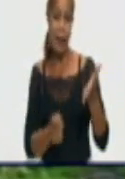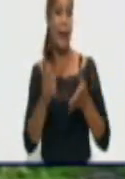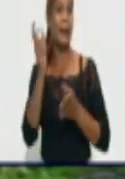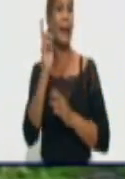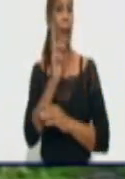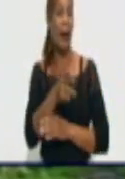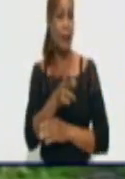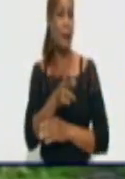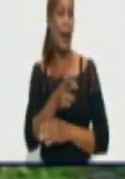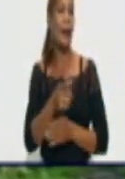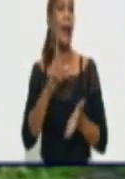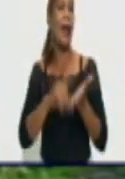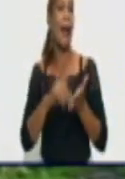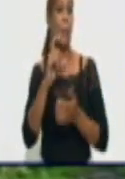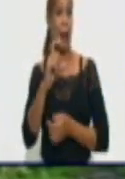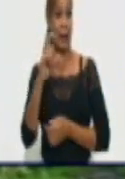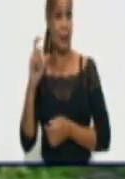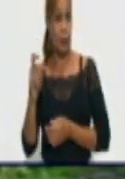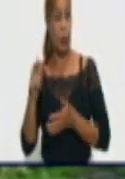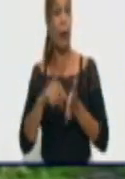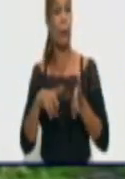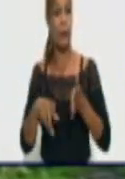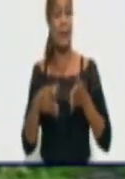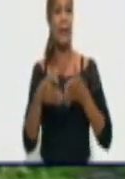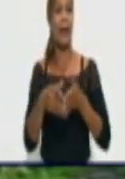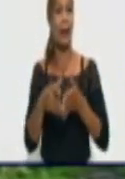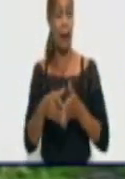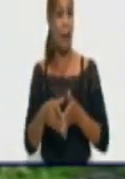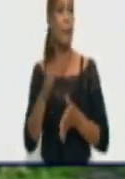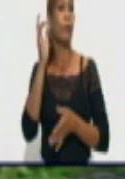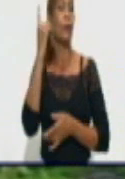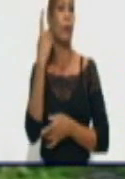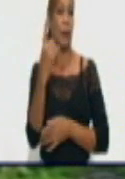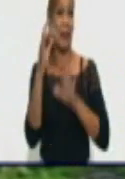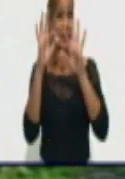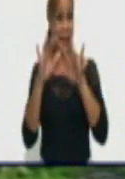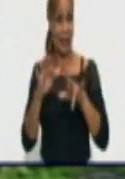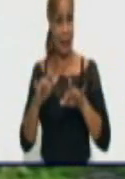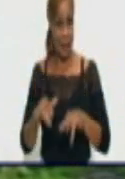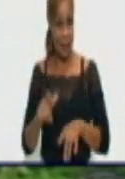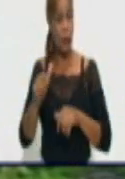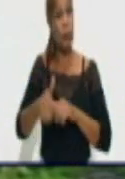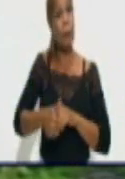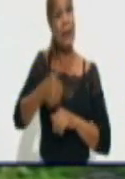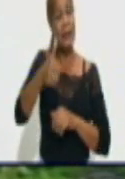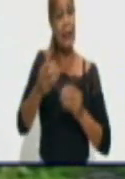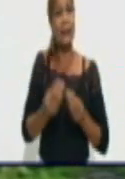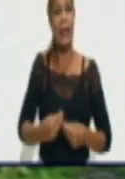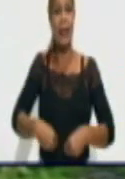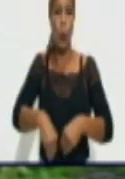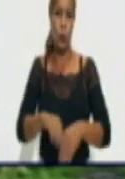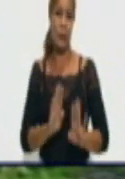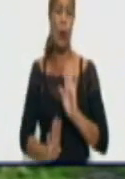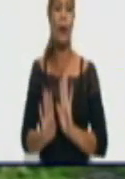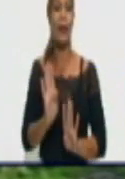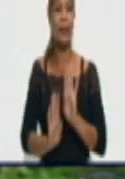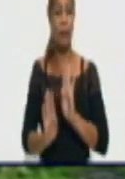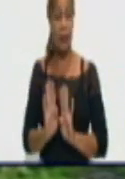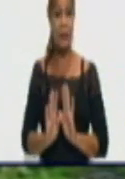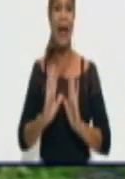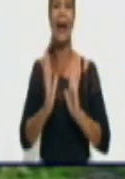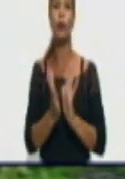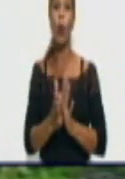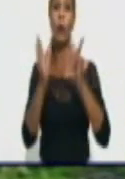del Buró Provincial del Partido en Granma, al compañero Federico Hernández Hernández, presidente del Consejo de Defensa en el Territorio, a las